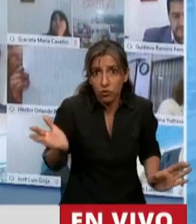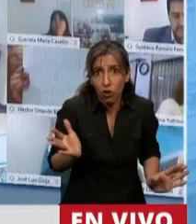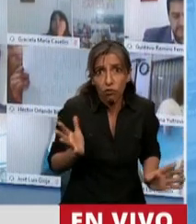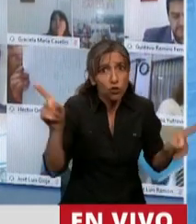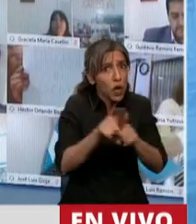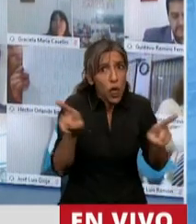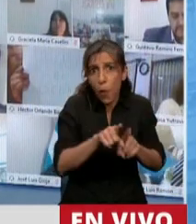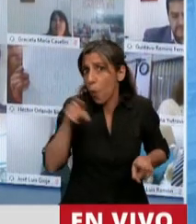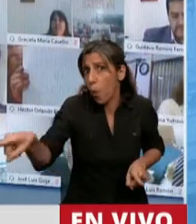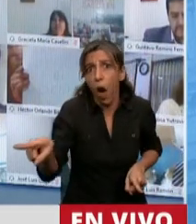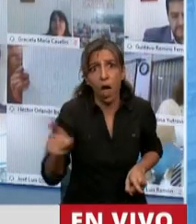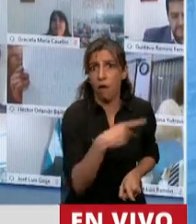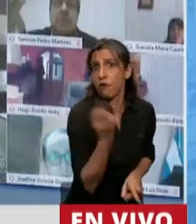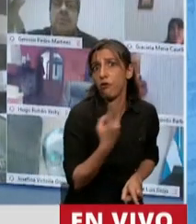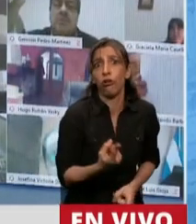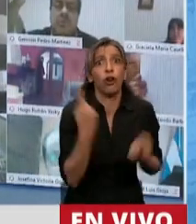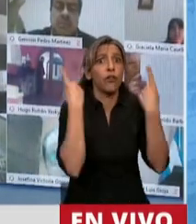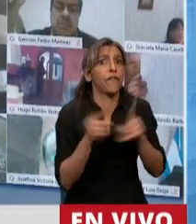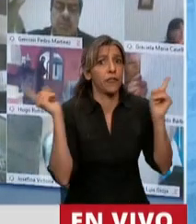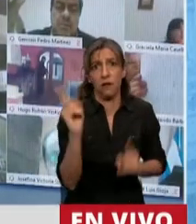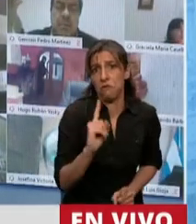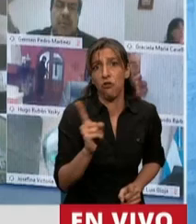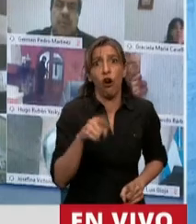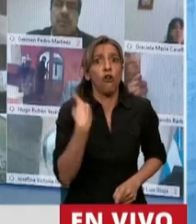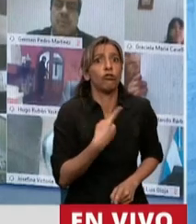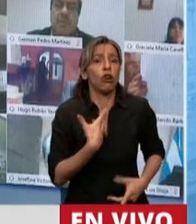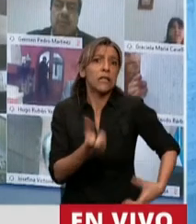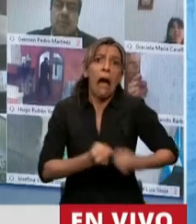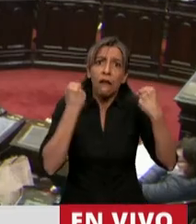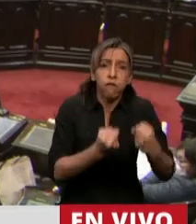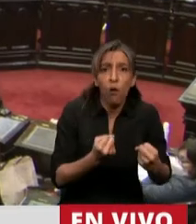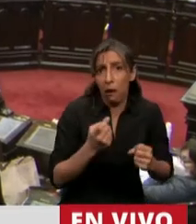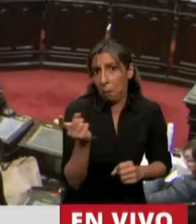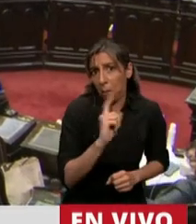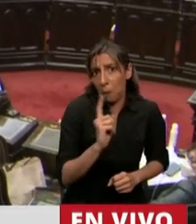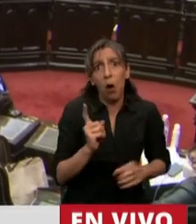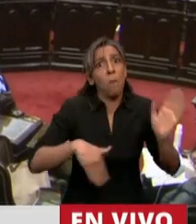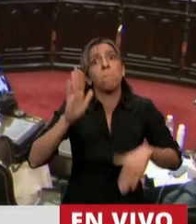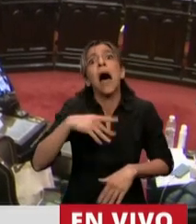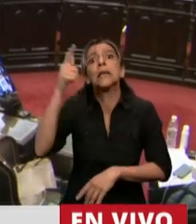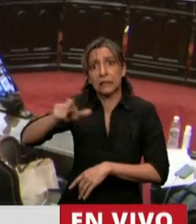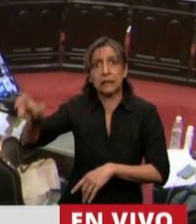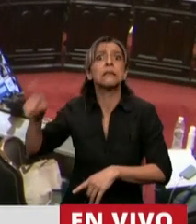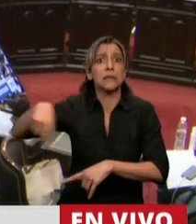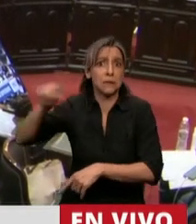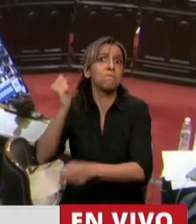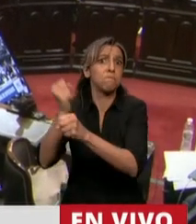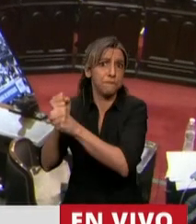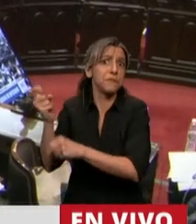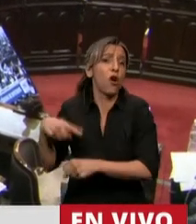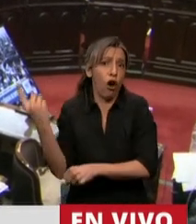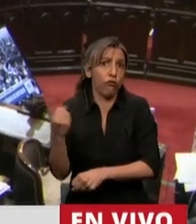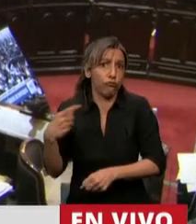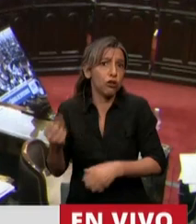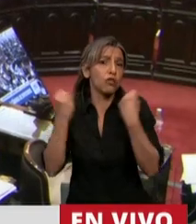sacrificio tremendo para venir. Es mucho menos sacrificado, sin duda, nuestro trabajo que el de millones de